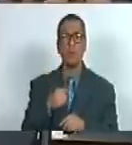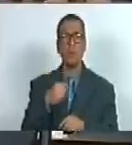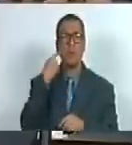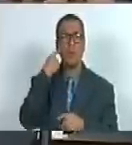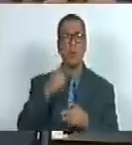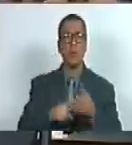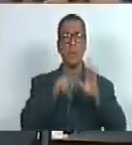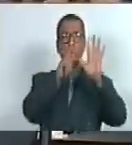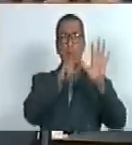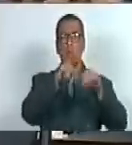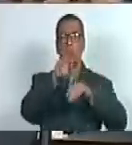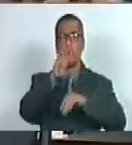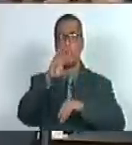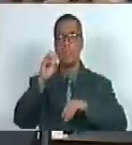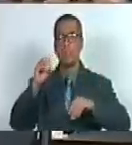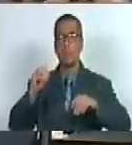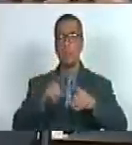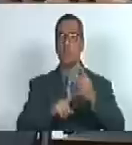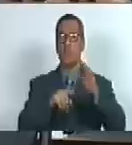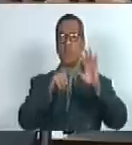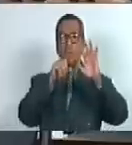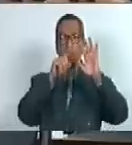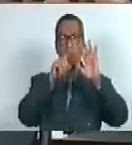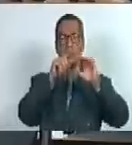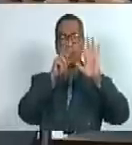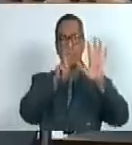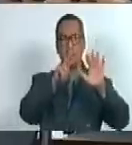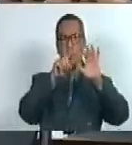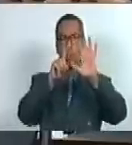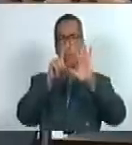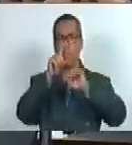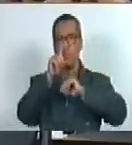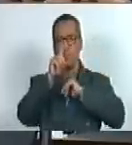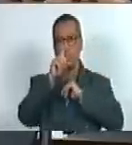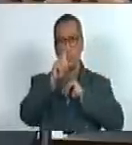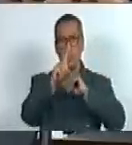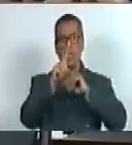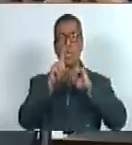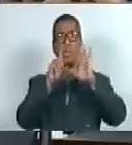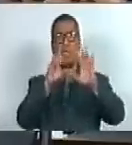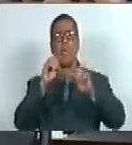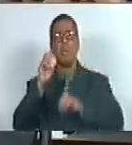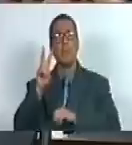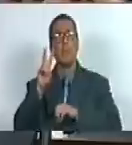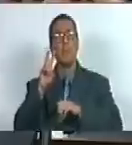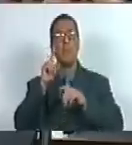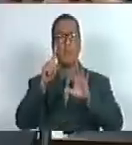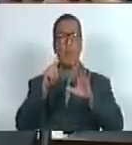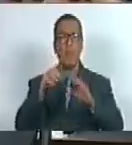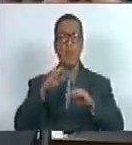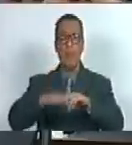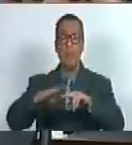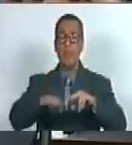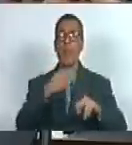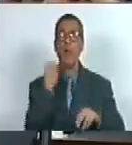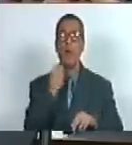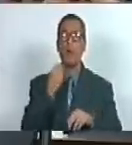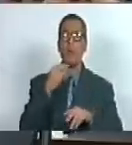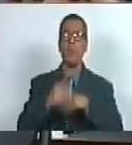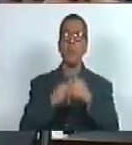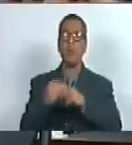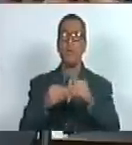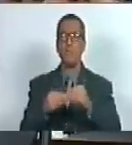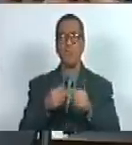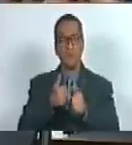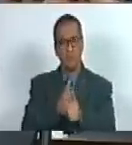706 expedientes de niños niñas y adolescentes que producto del asedio